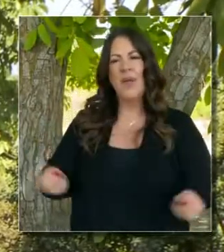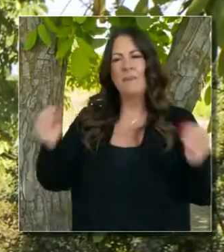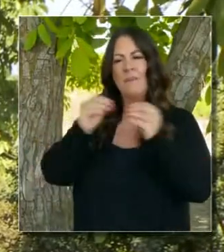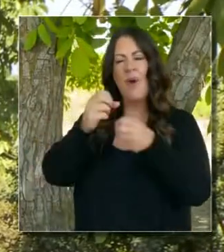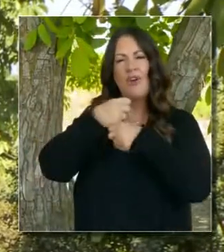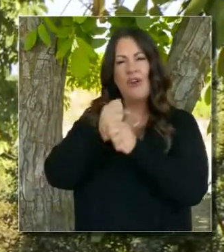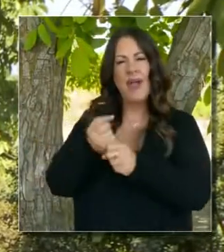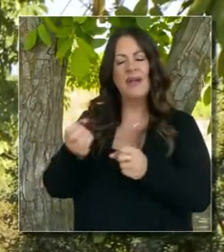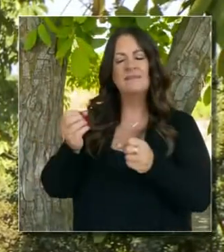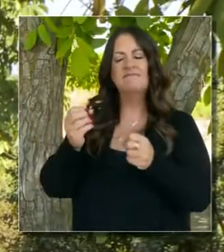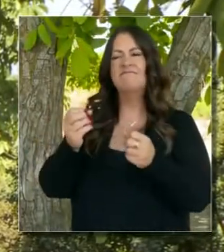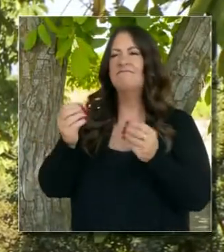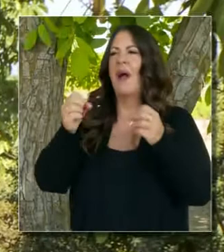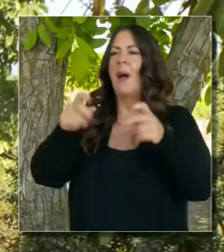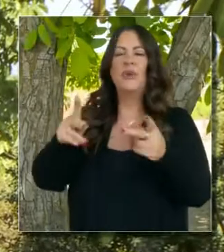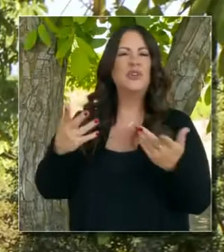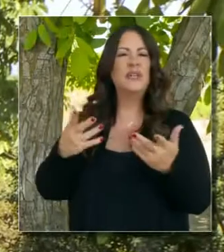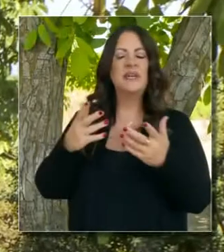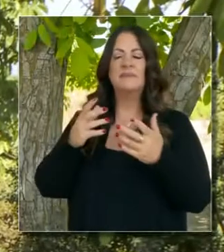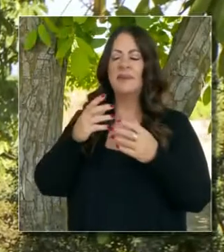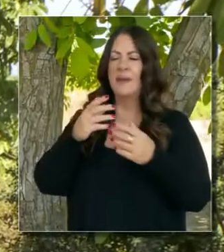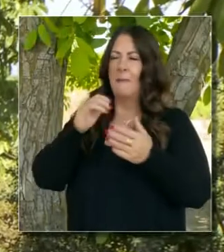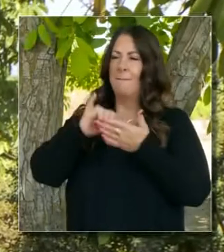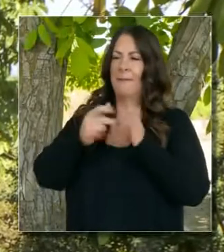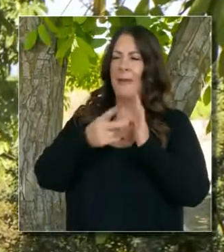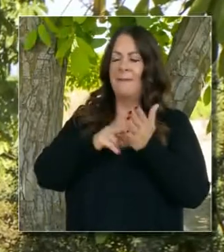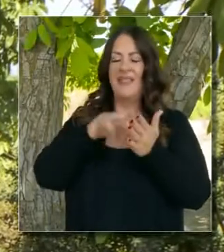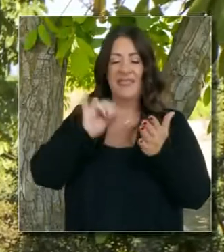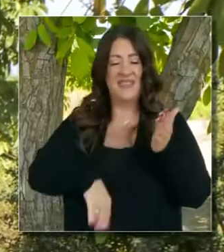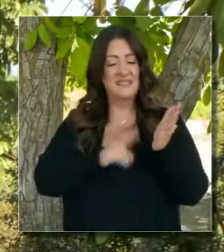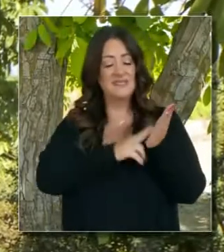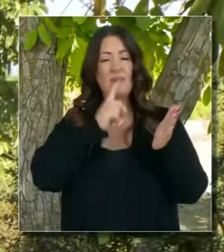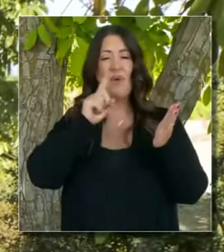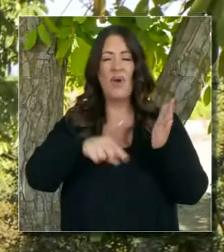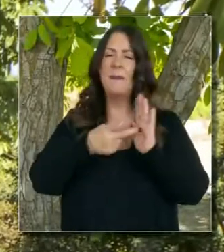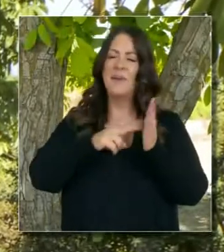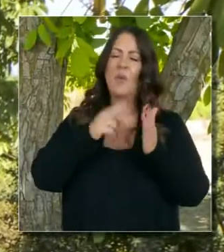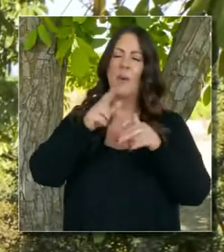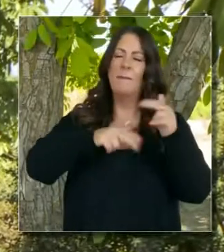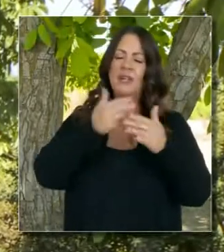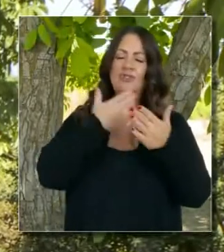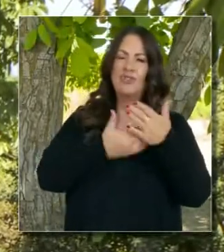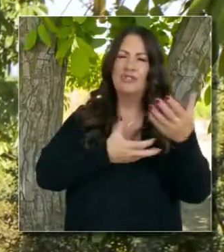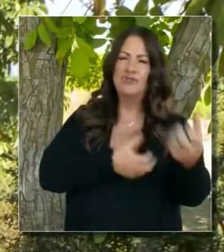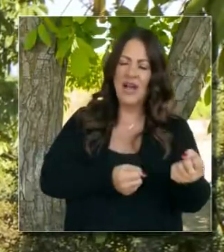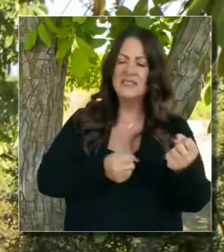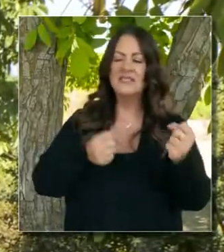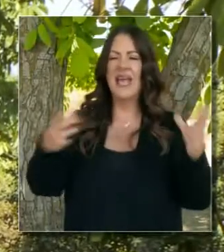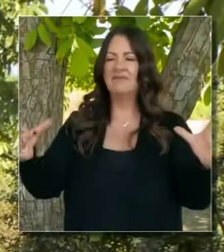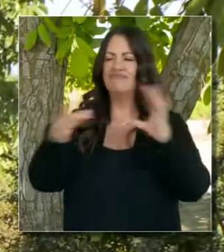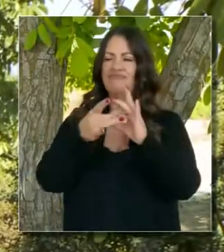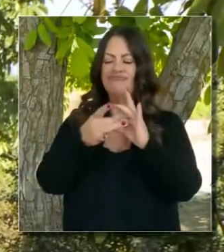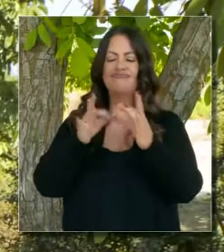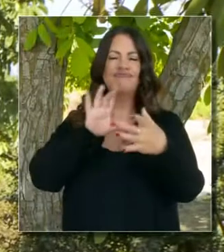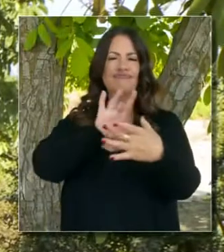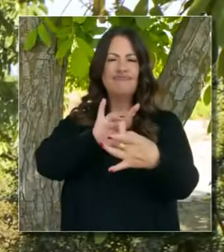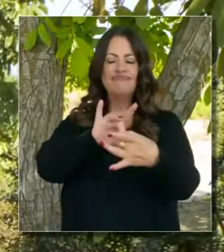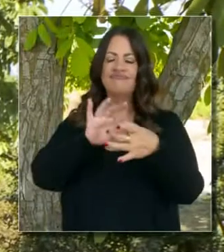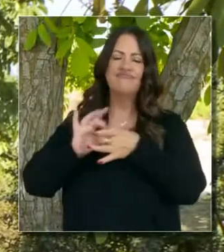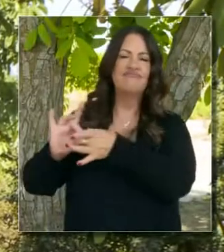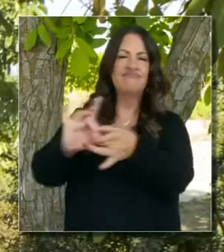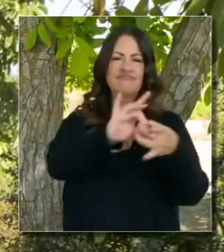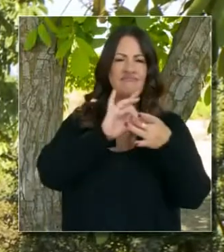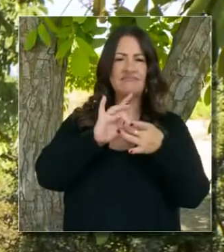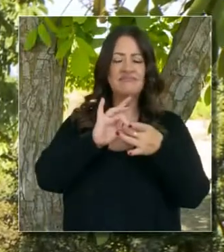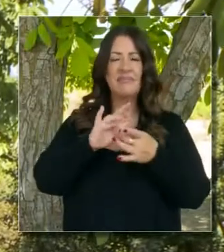Solo crea más oportunidades. Crea más colaboración. Crea más puentes. Y crea más confianza. Y reitero